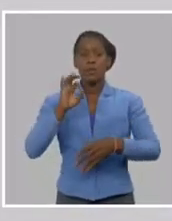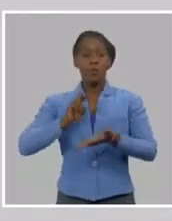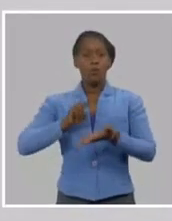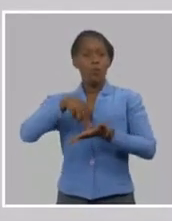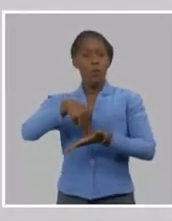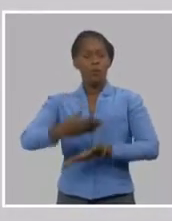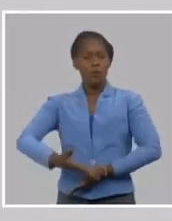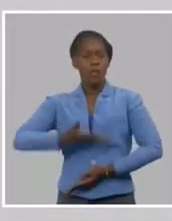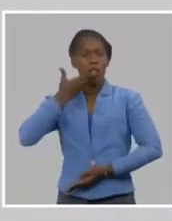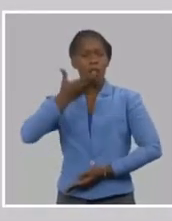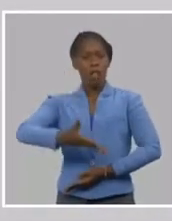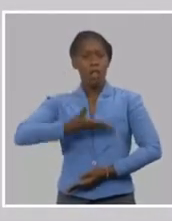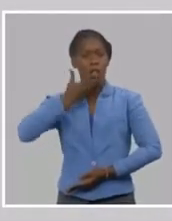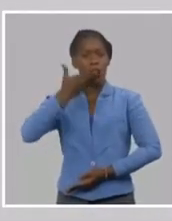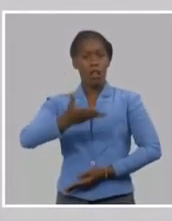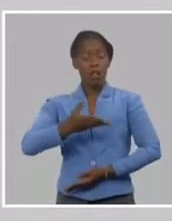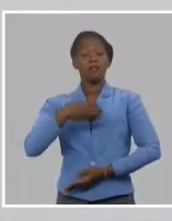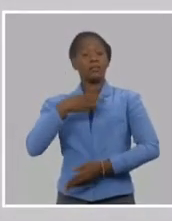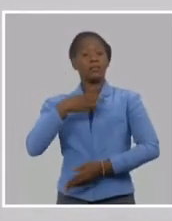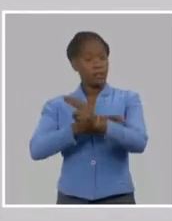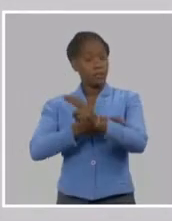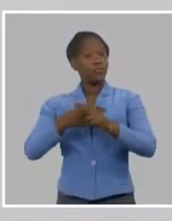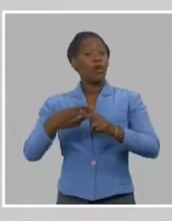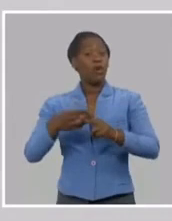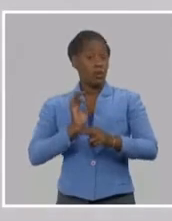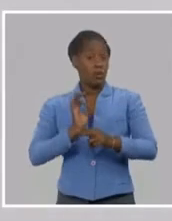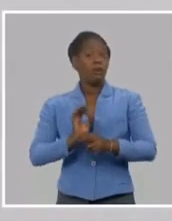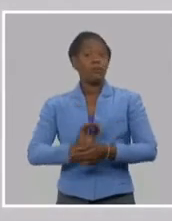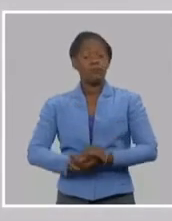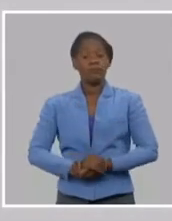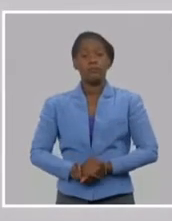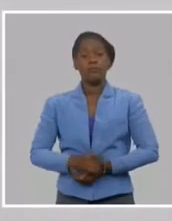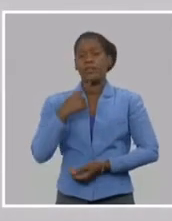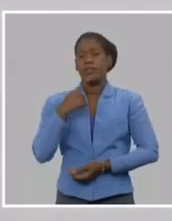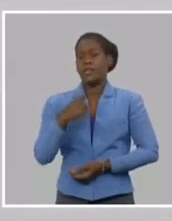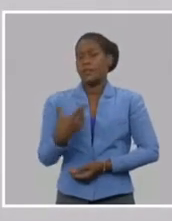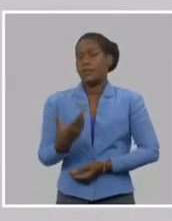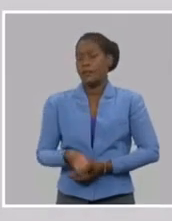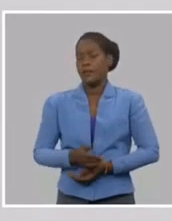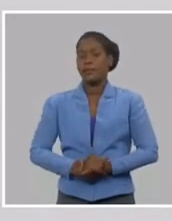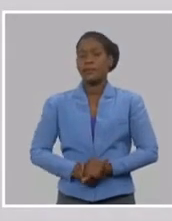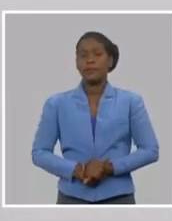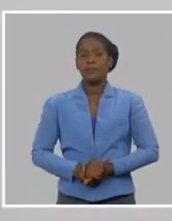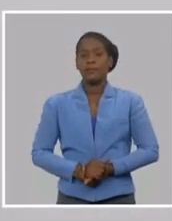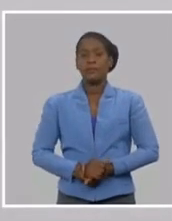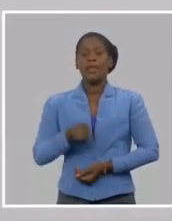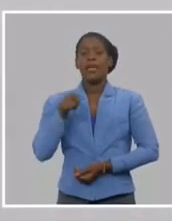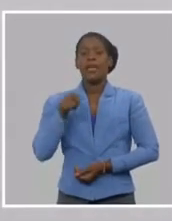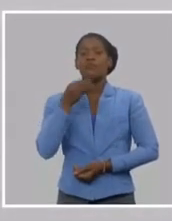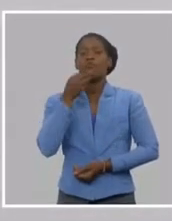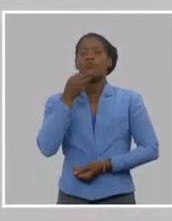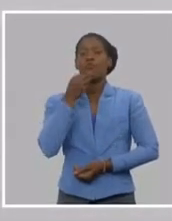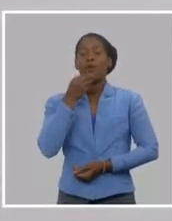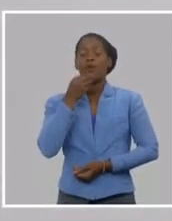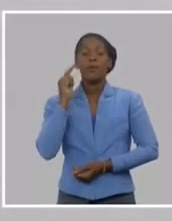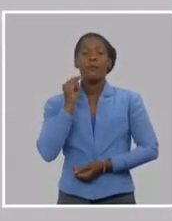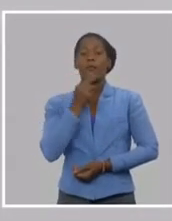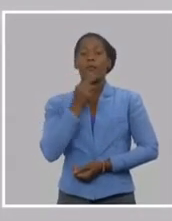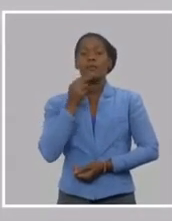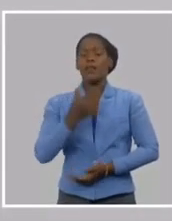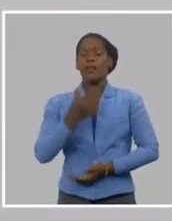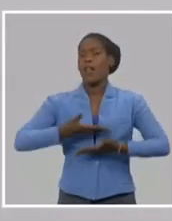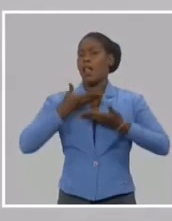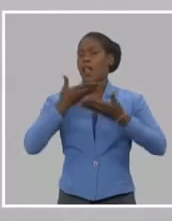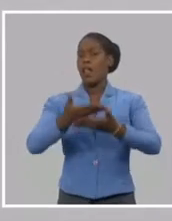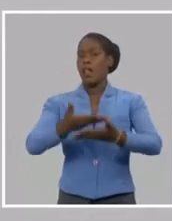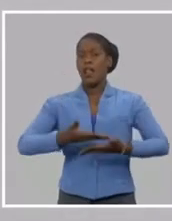algunos que inclusive, después sirvieron a los Estados Unidos, algunos gobiernos, que después sirvieron a los Estados Unidos, sin embargo, lograron mantenerse, por un conjunto de factores, que ahora